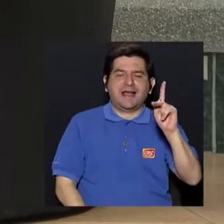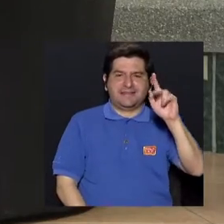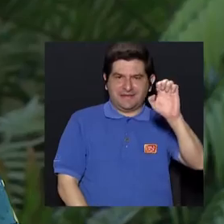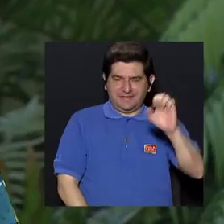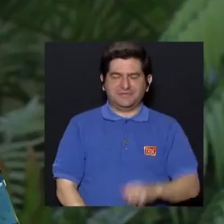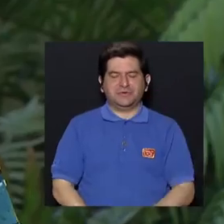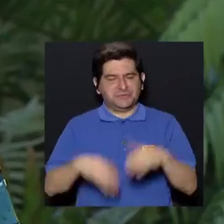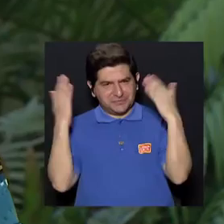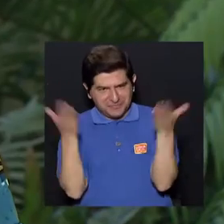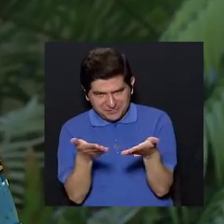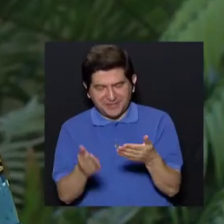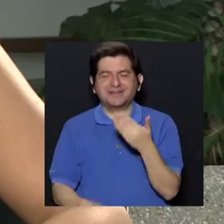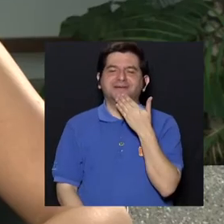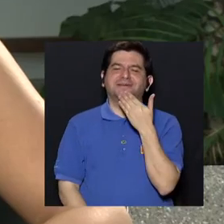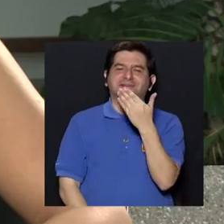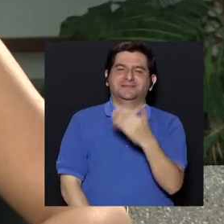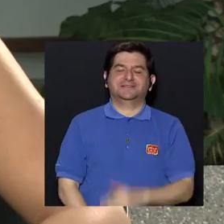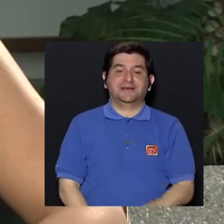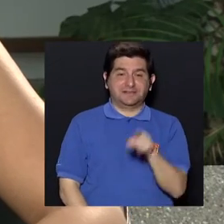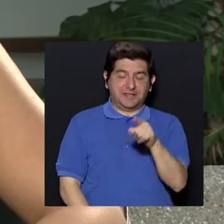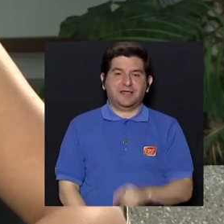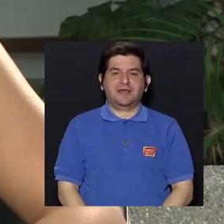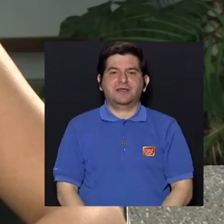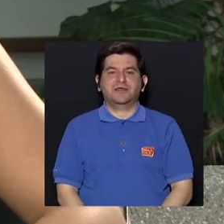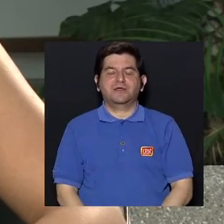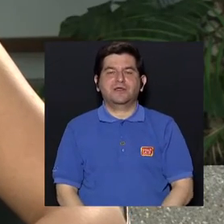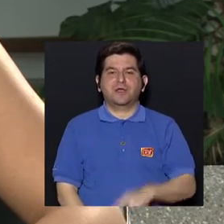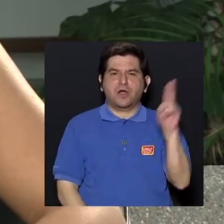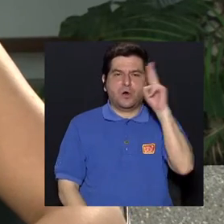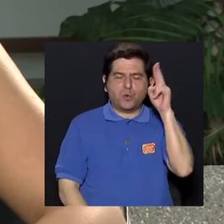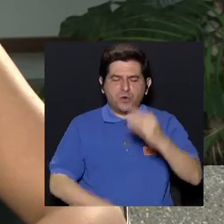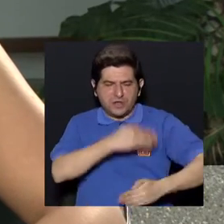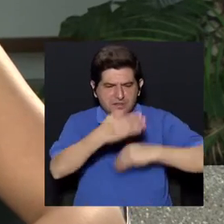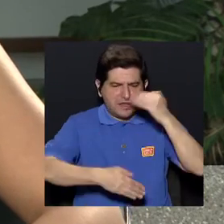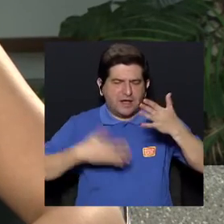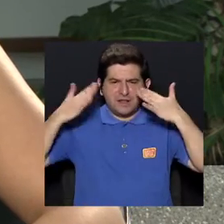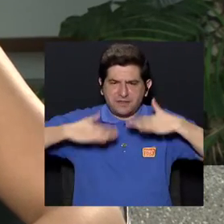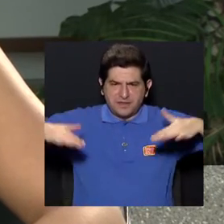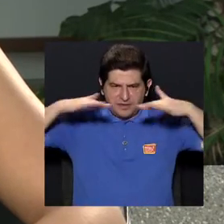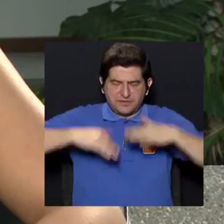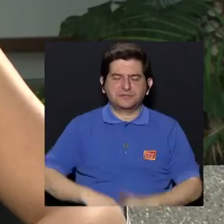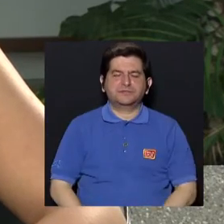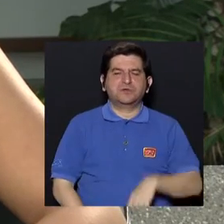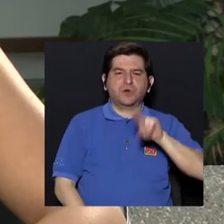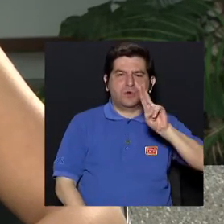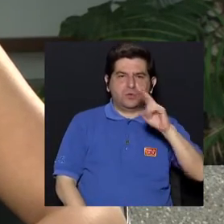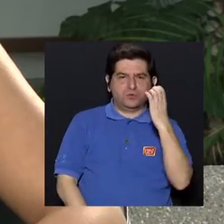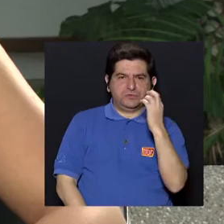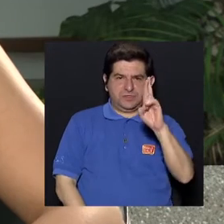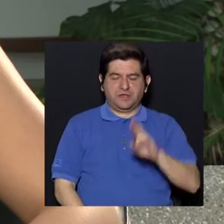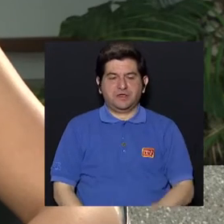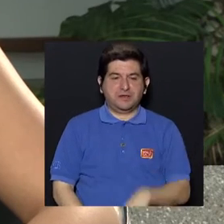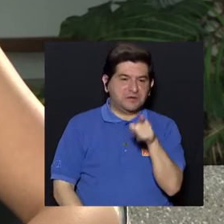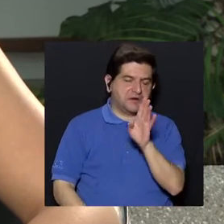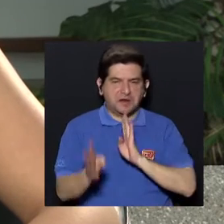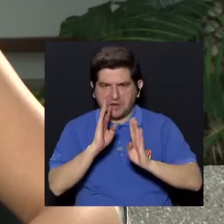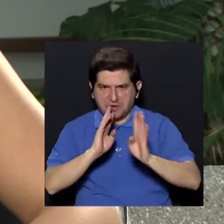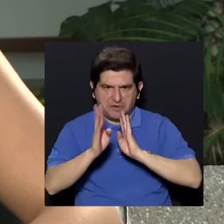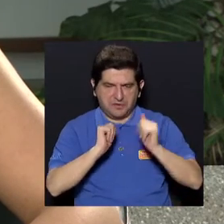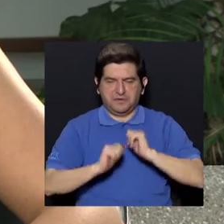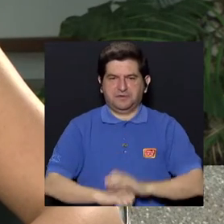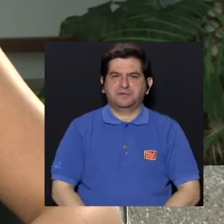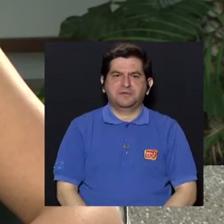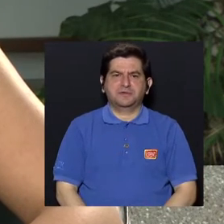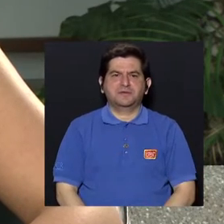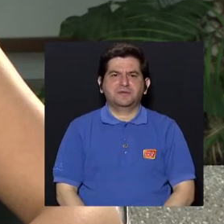Bienvenida. Gracias. Ella es de la Unidad de Gestión Ambiental de la Universidad de Costa Rica y con ella vamos a conversar